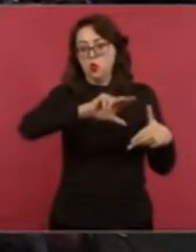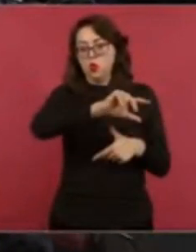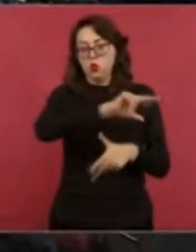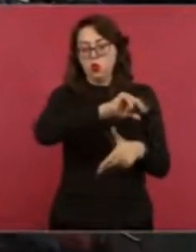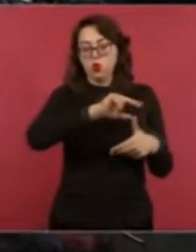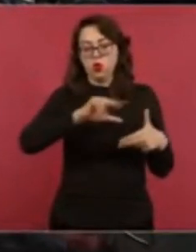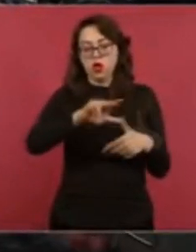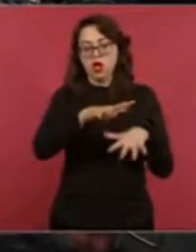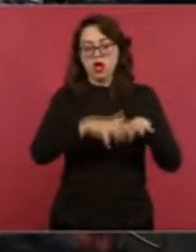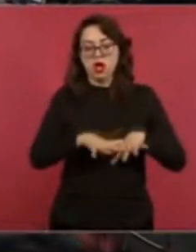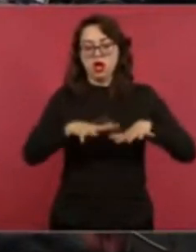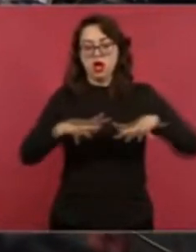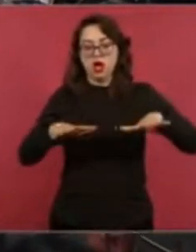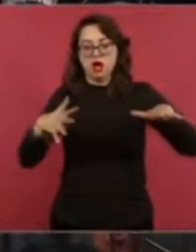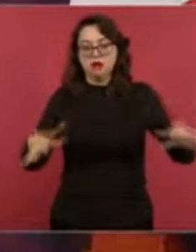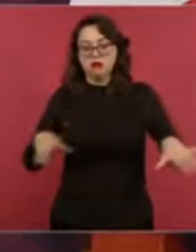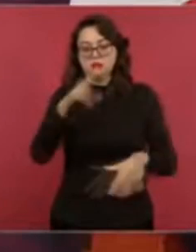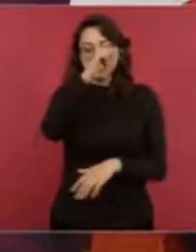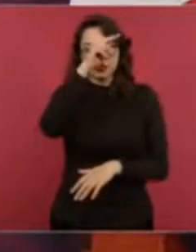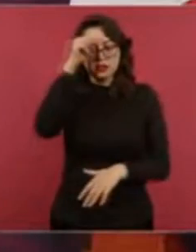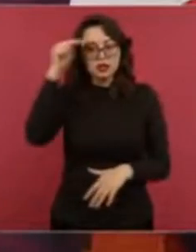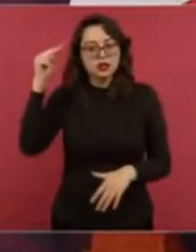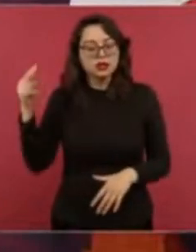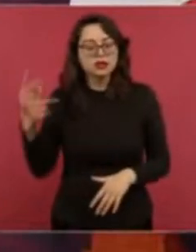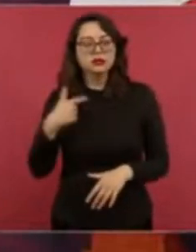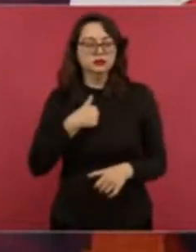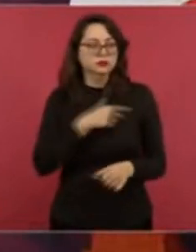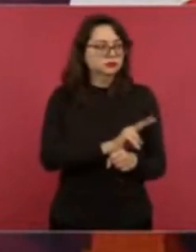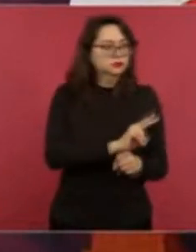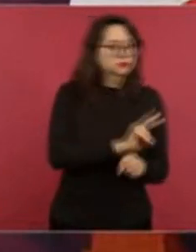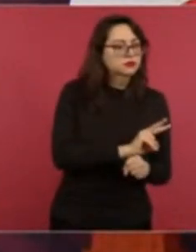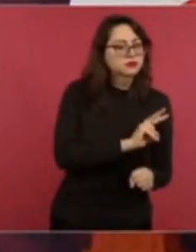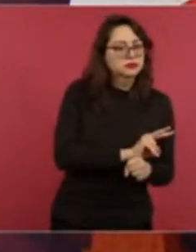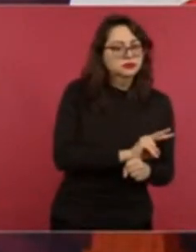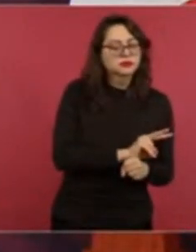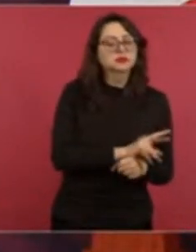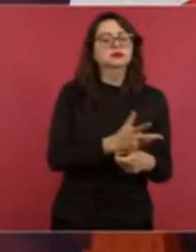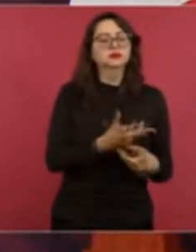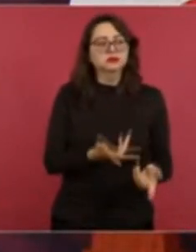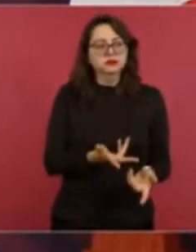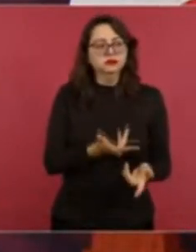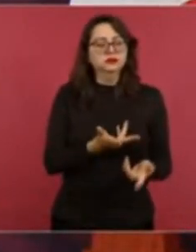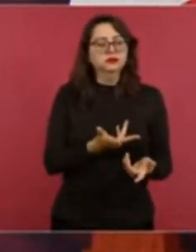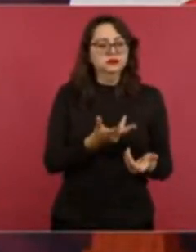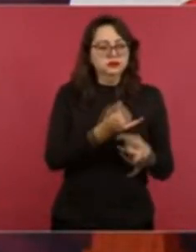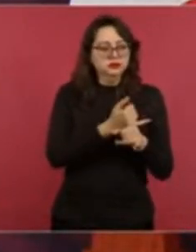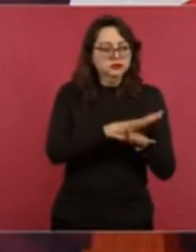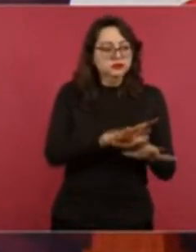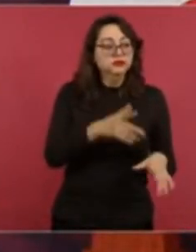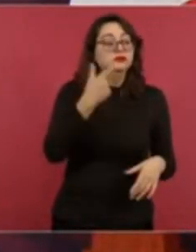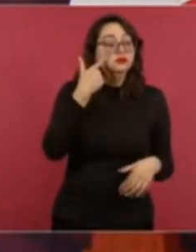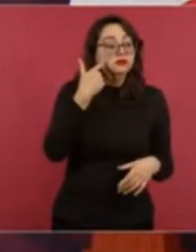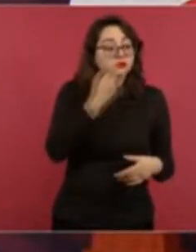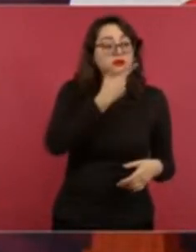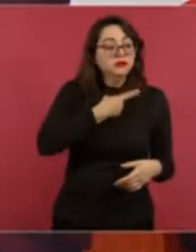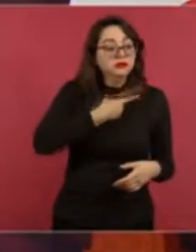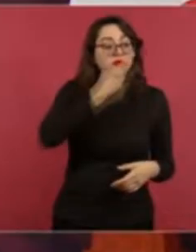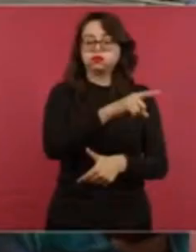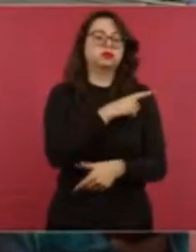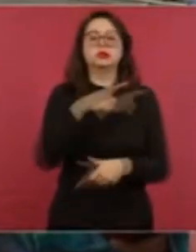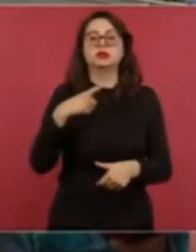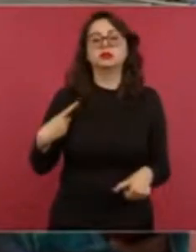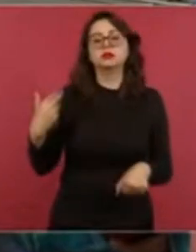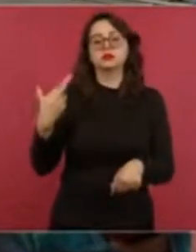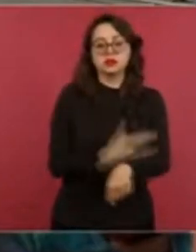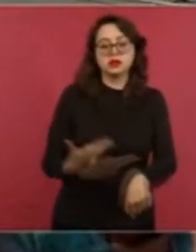martes el secretario de Marina, José Rafael Ojeda, se trasladó a Tecpan de Galeana y que en ese lugar ya se encuentra la Coordinadora Nacional de